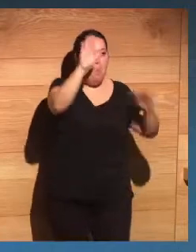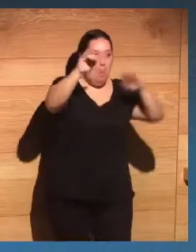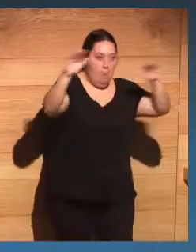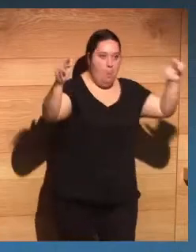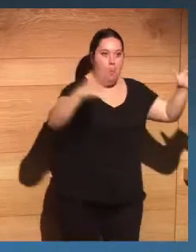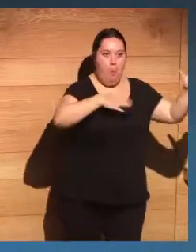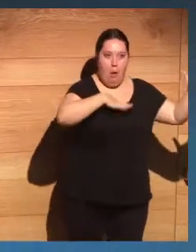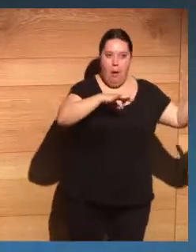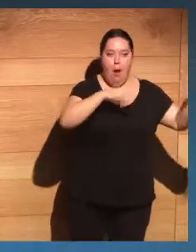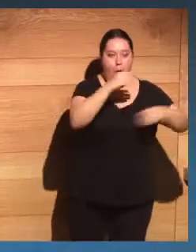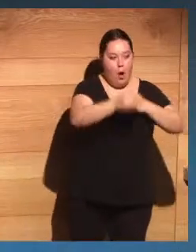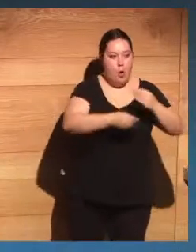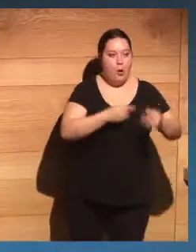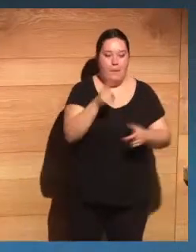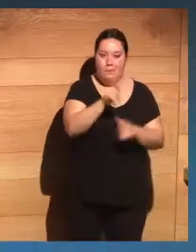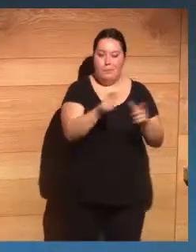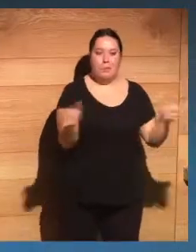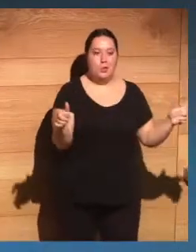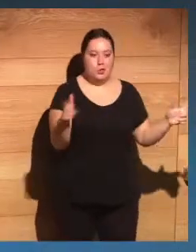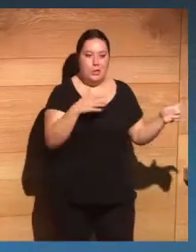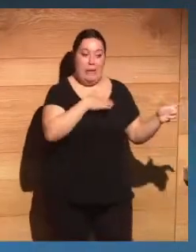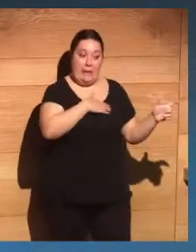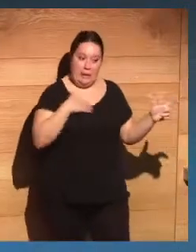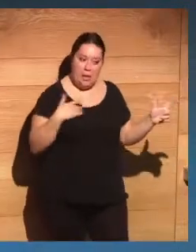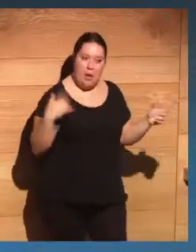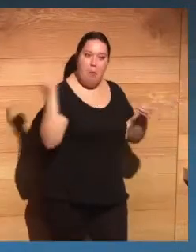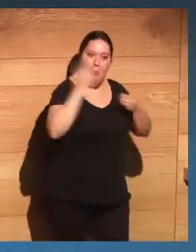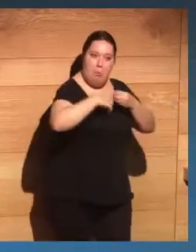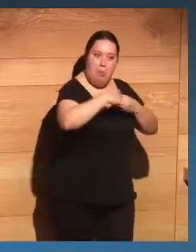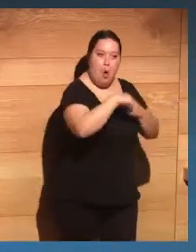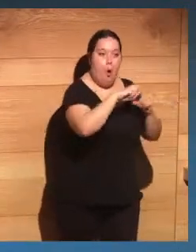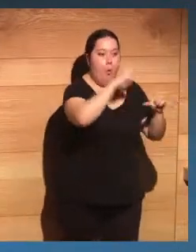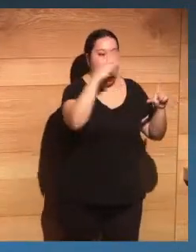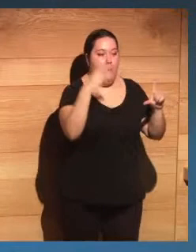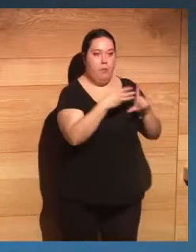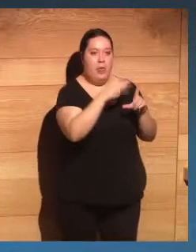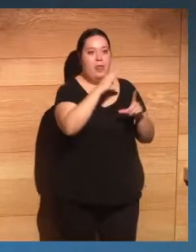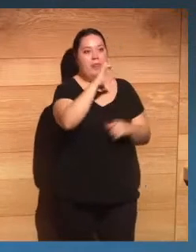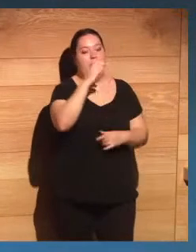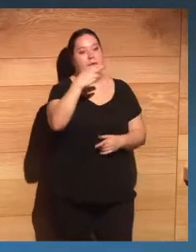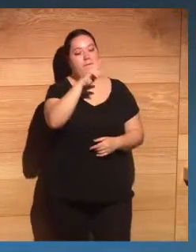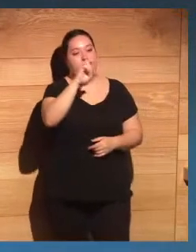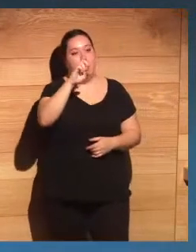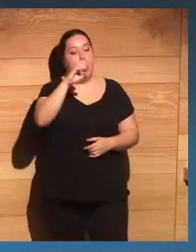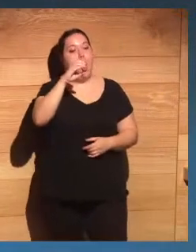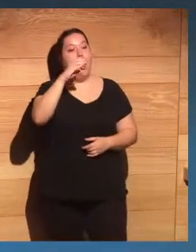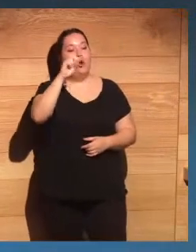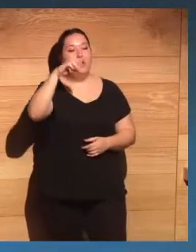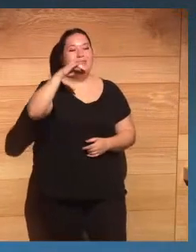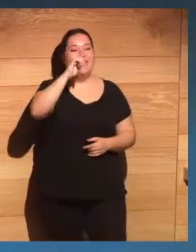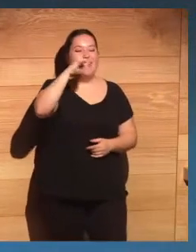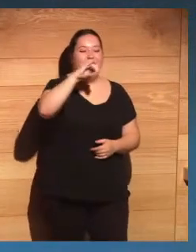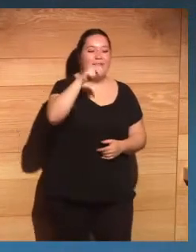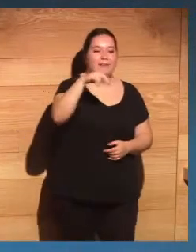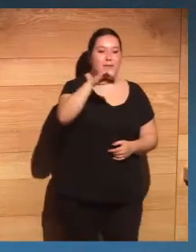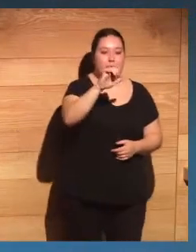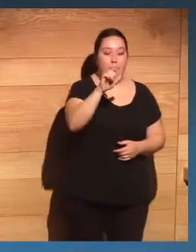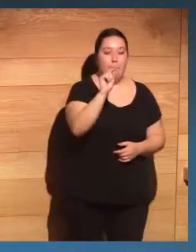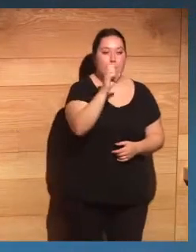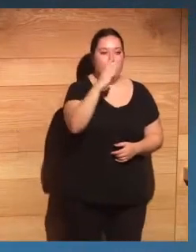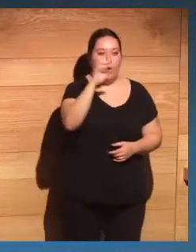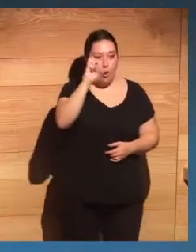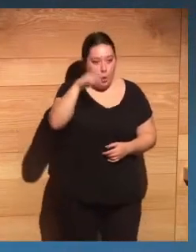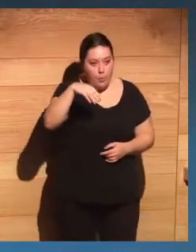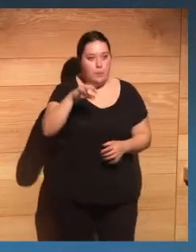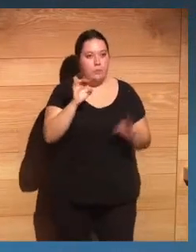a las personas que quieran conocernos, que vayan a nuestra web cibercotizante.com y ahí podrán